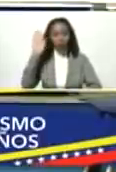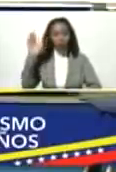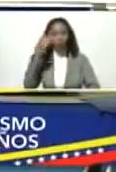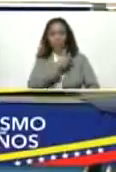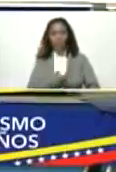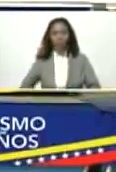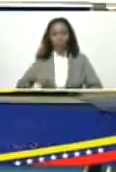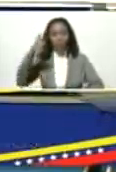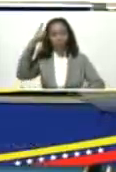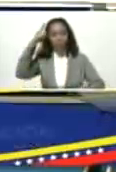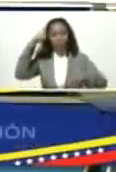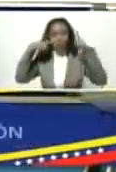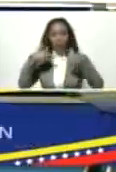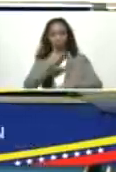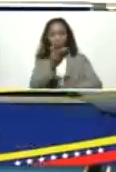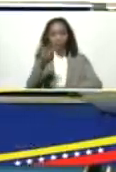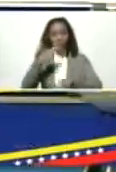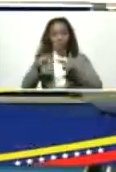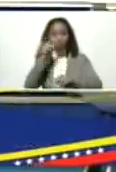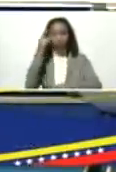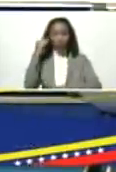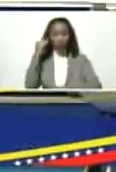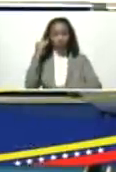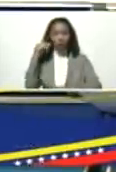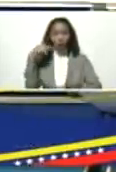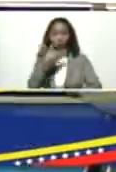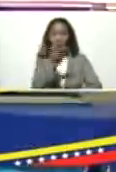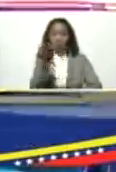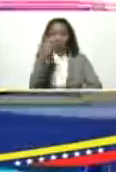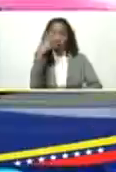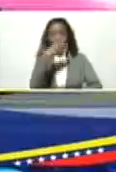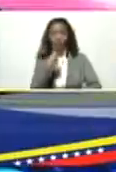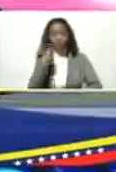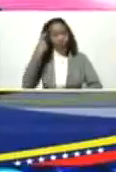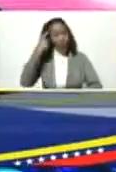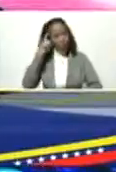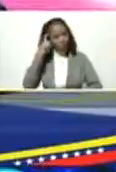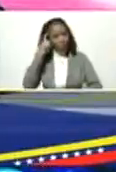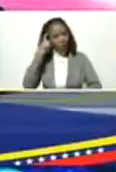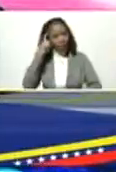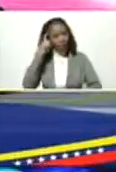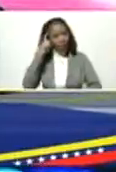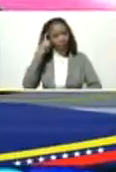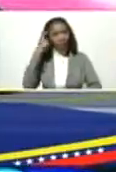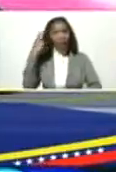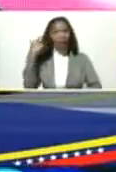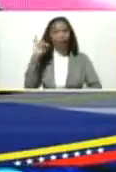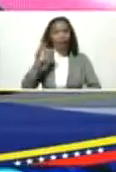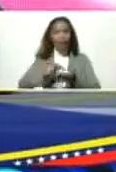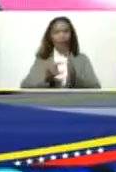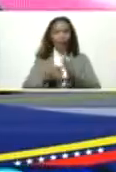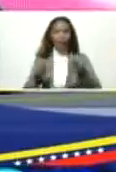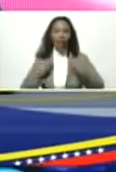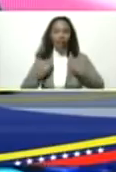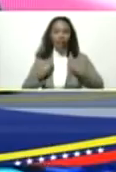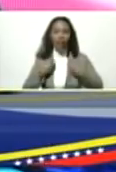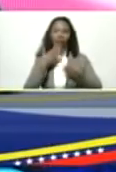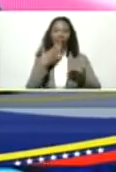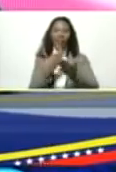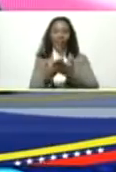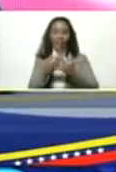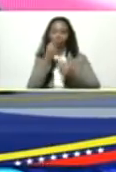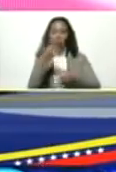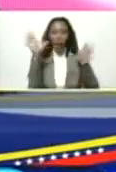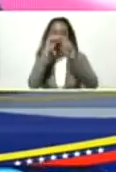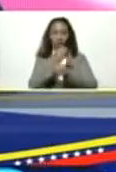para ustedes niños y niñas para ustedes jóvenes recordar es vivir muchas gracias pues buenas